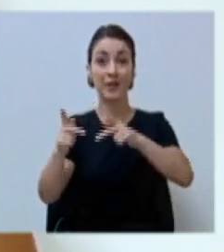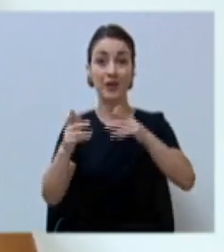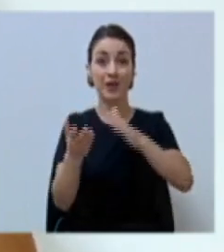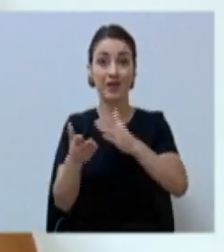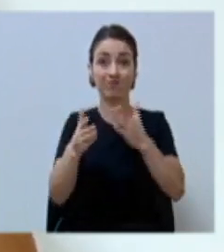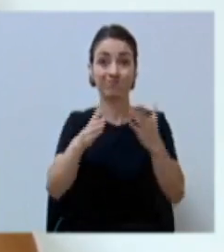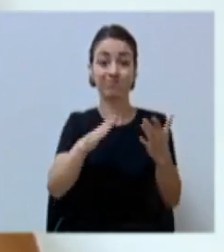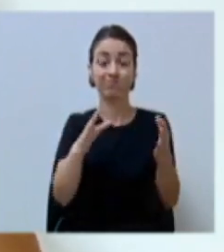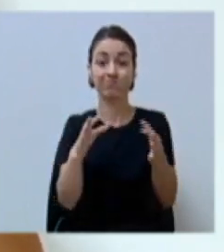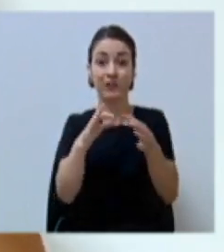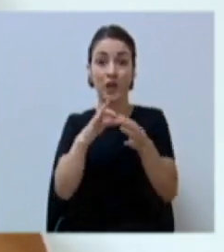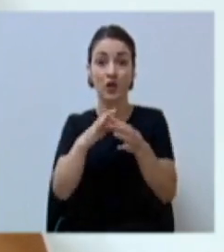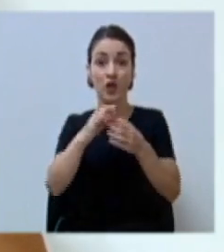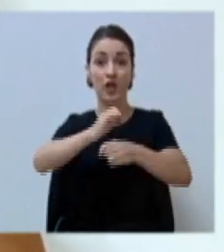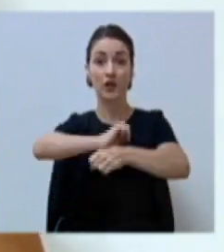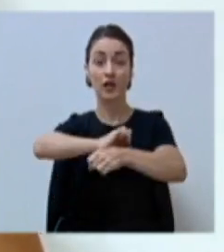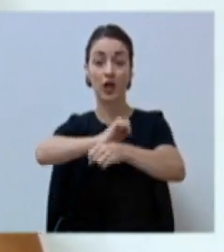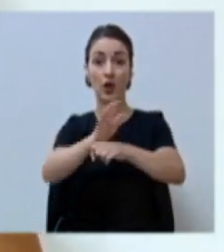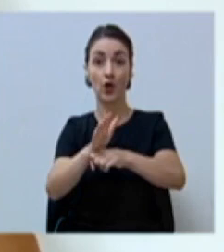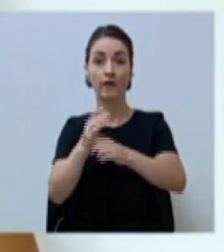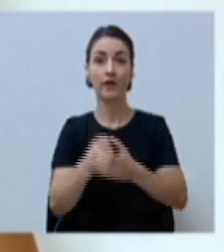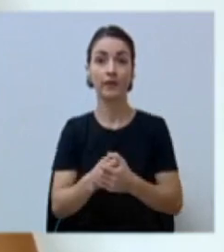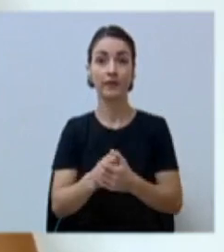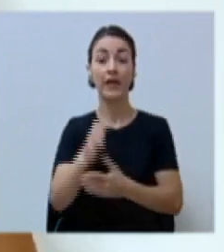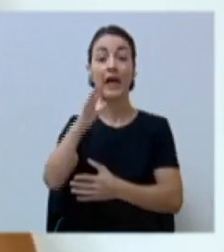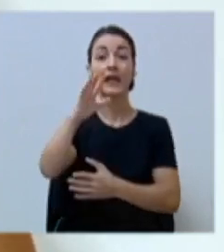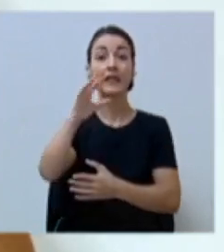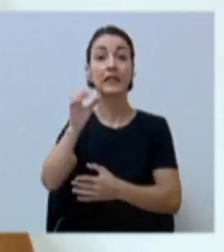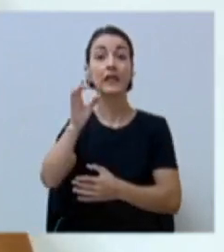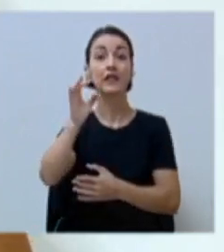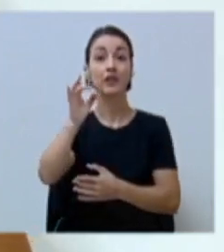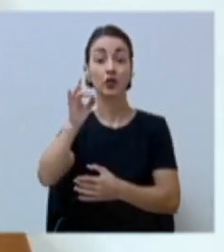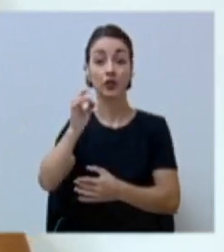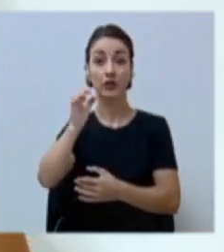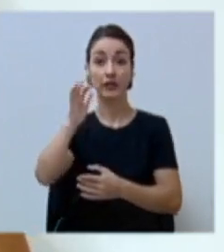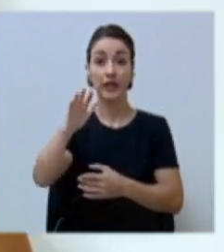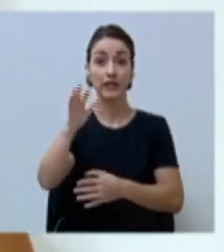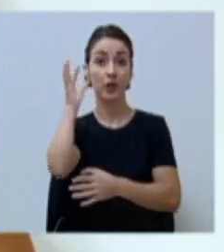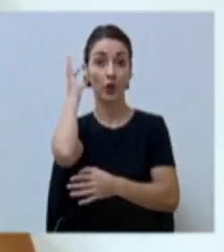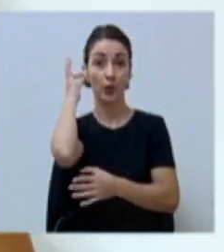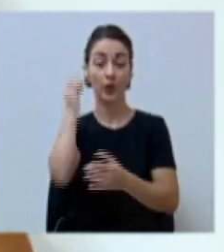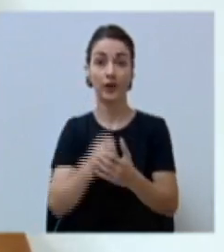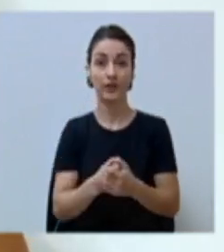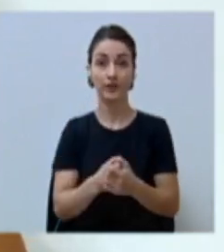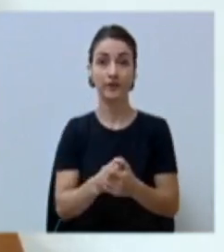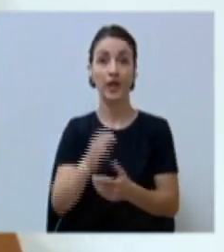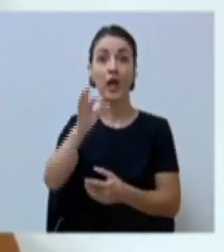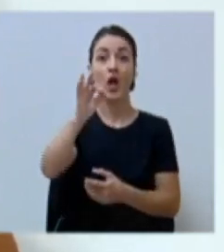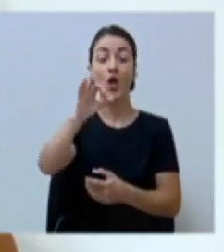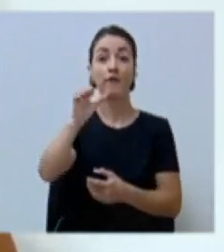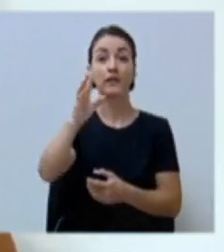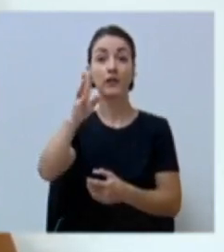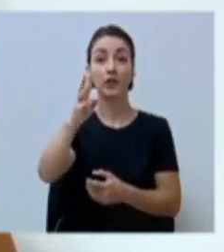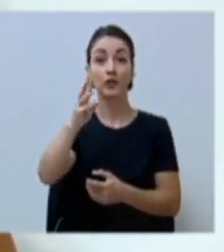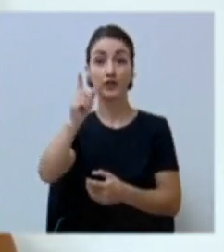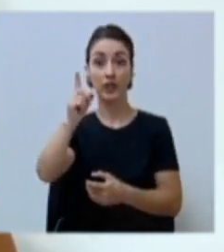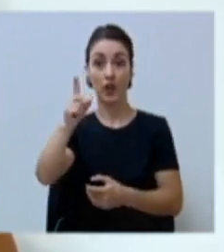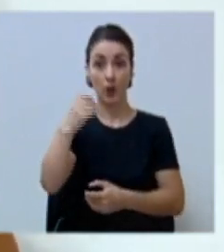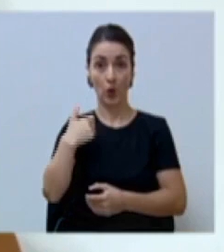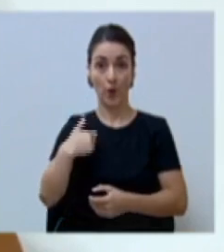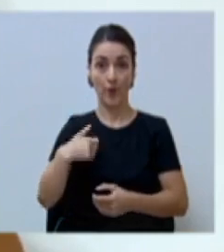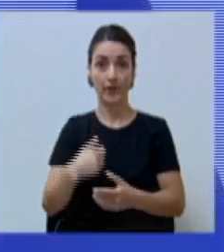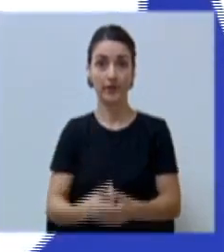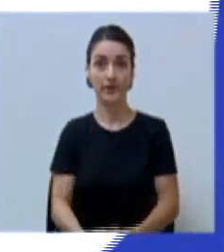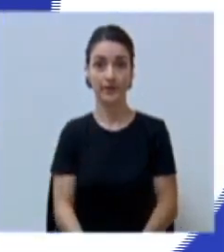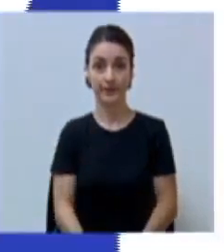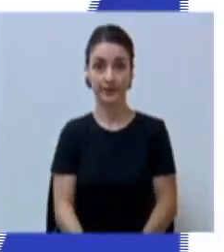relacionados con COVID-19, 585 mujeres y 961 hombres.